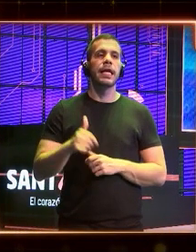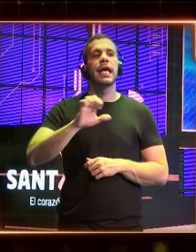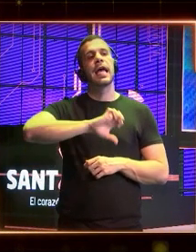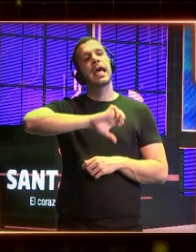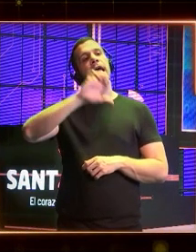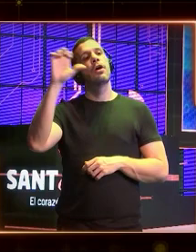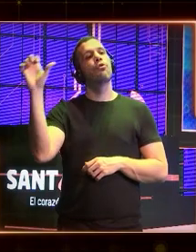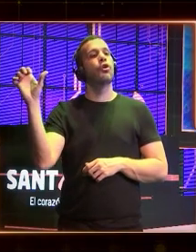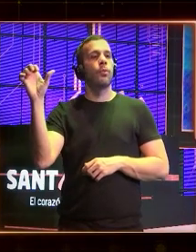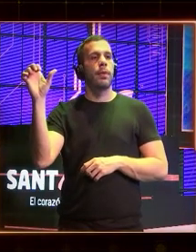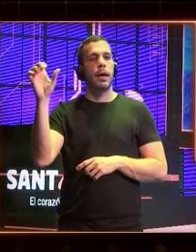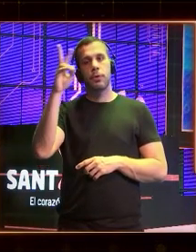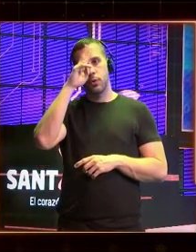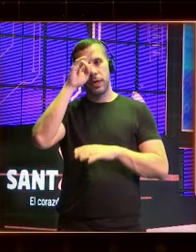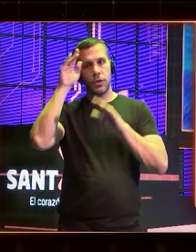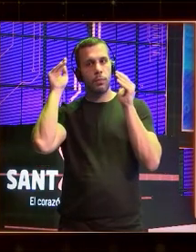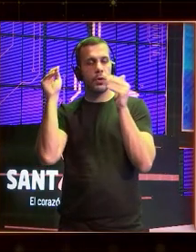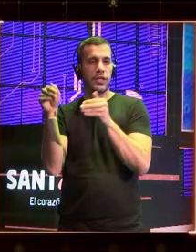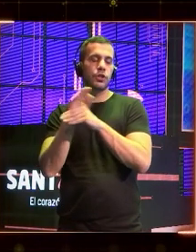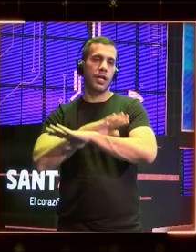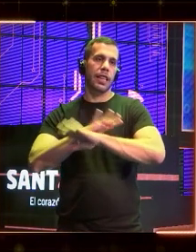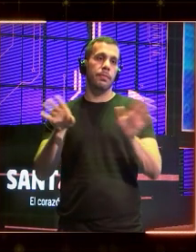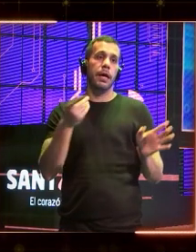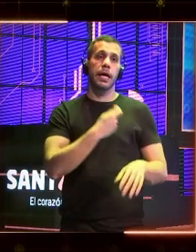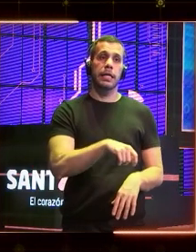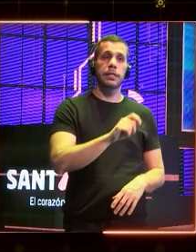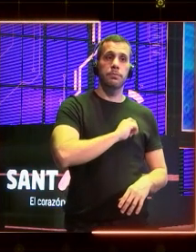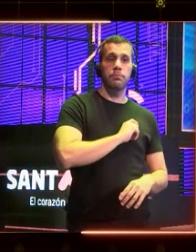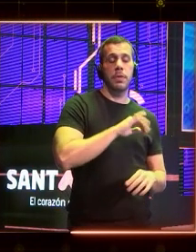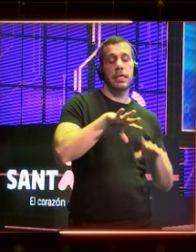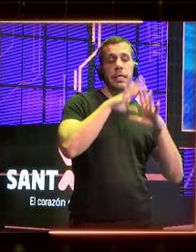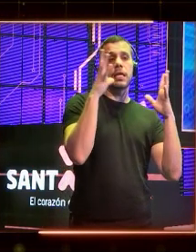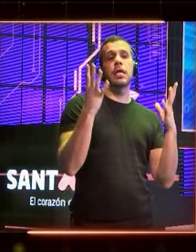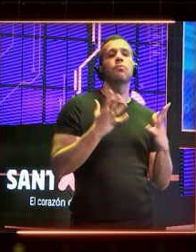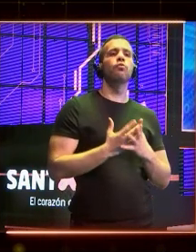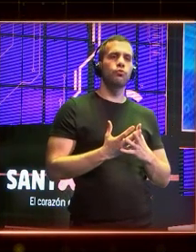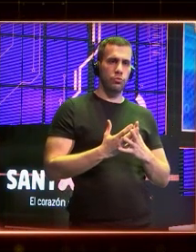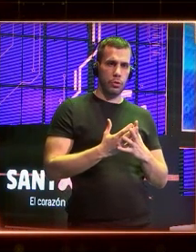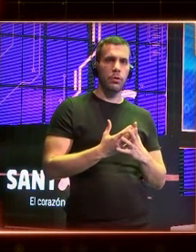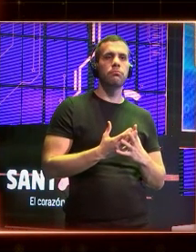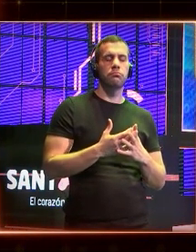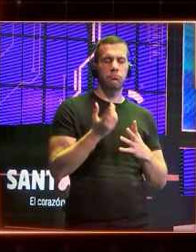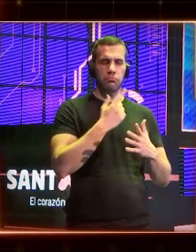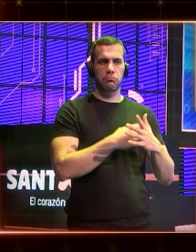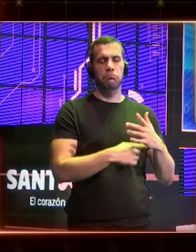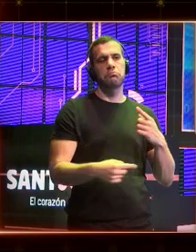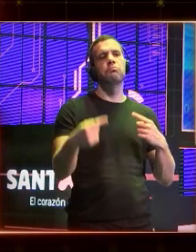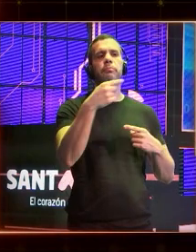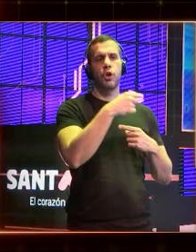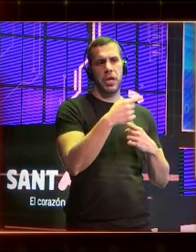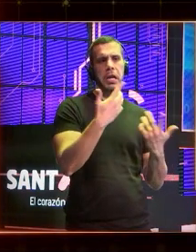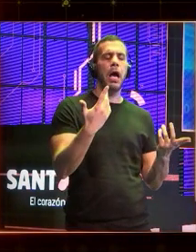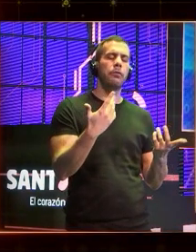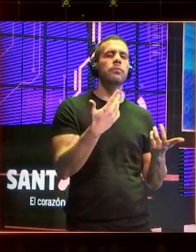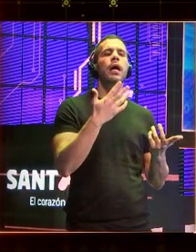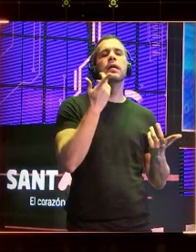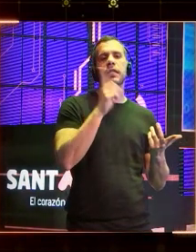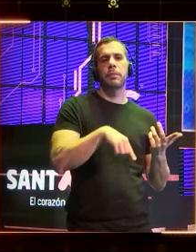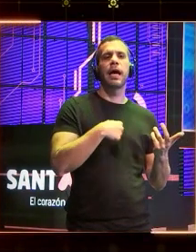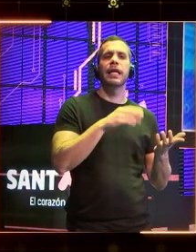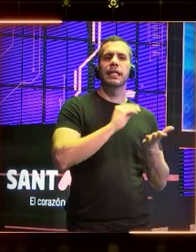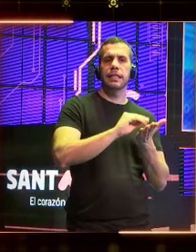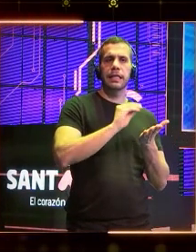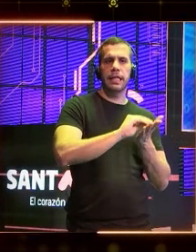estaba preocupando por eso. España fue pionera a nivel mundial, esto de la derecha y la izquierda, fue la primera cosa que hicimos con mi Secretaría de Estado